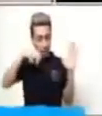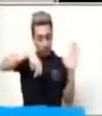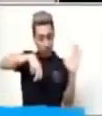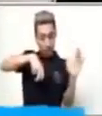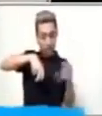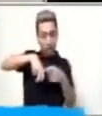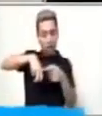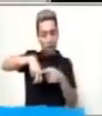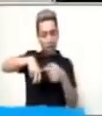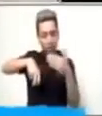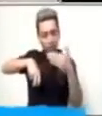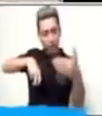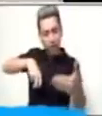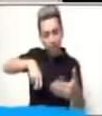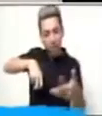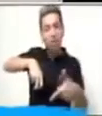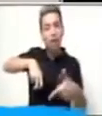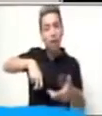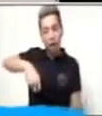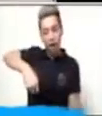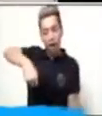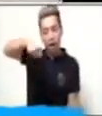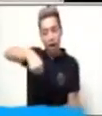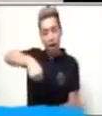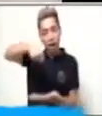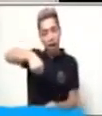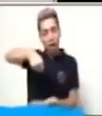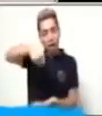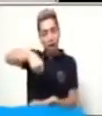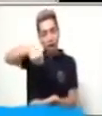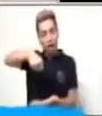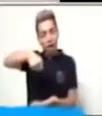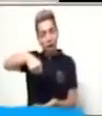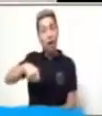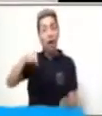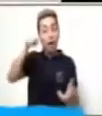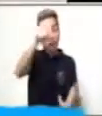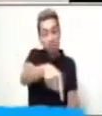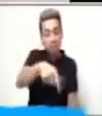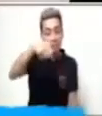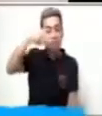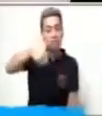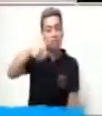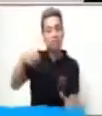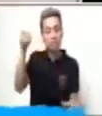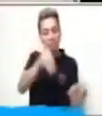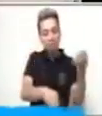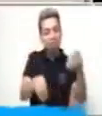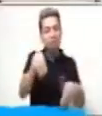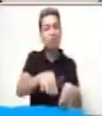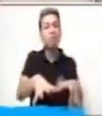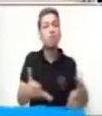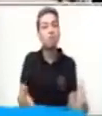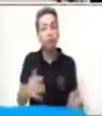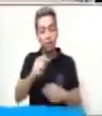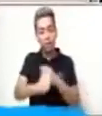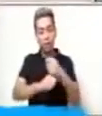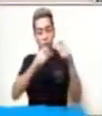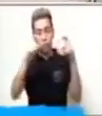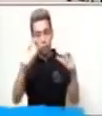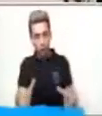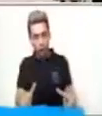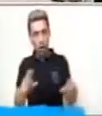canasta. En esa canasta tiene algunas frutas y verduras. Sobre sus manos